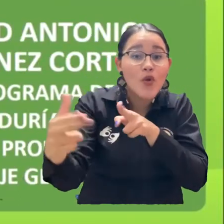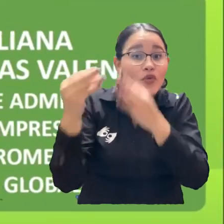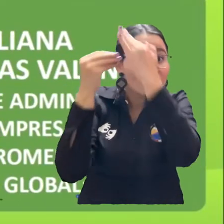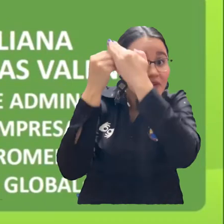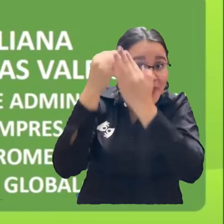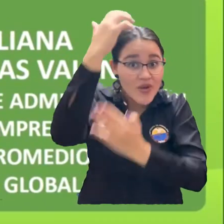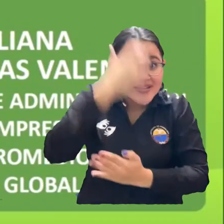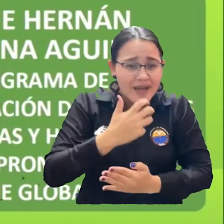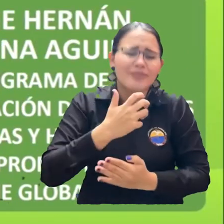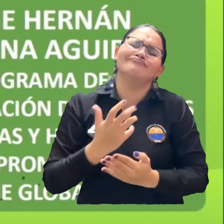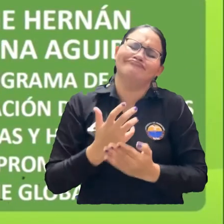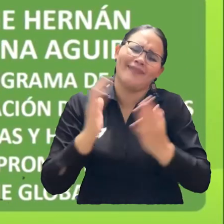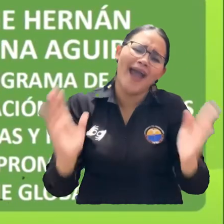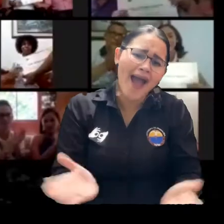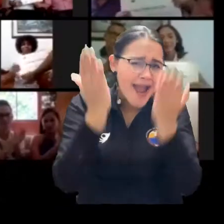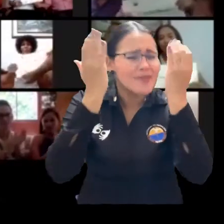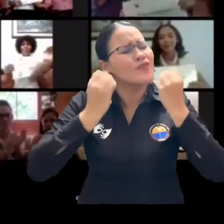unimagdalena 2019